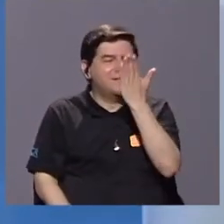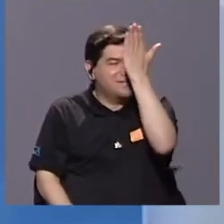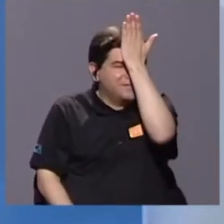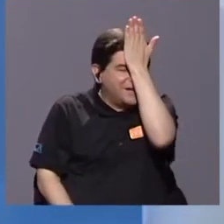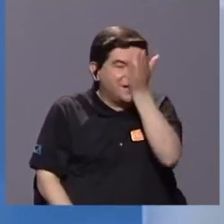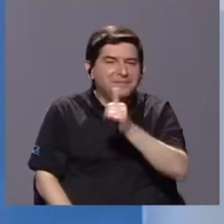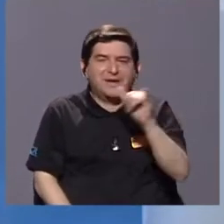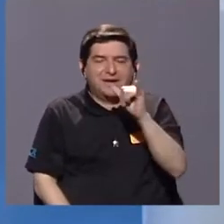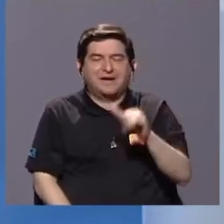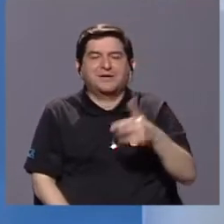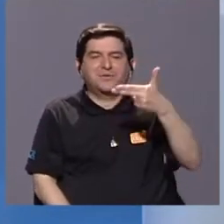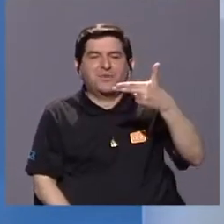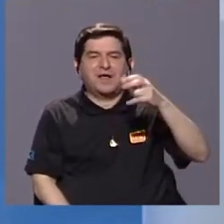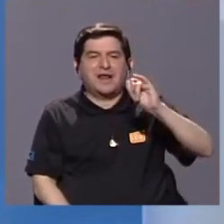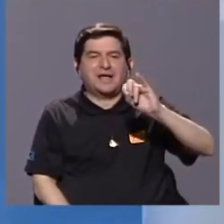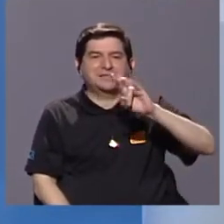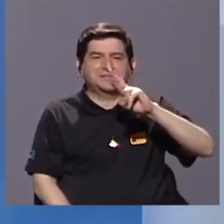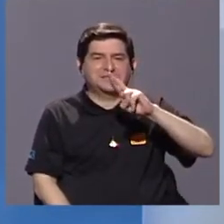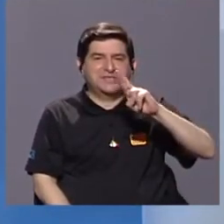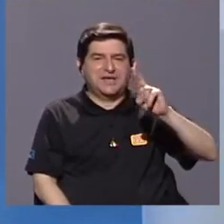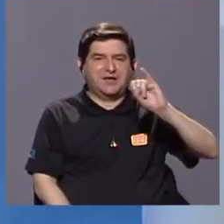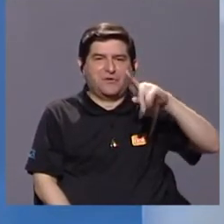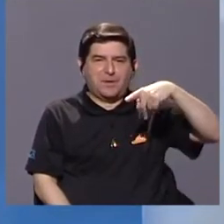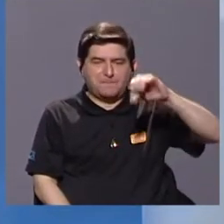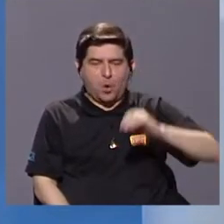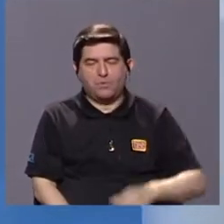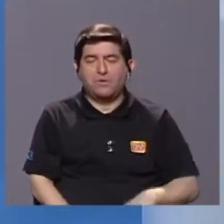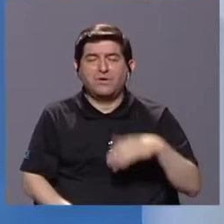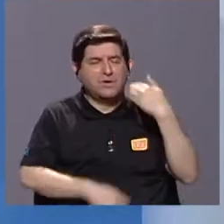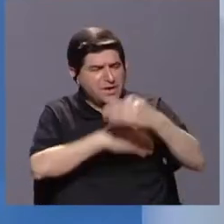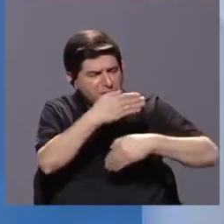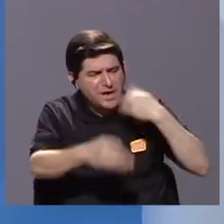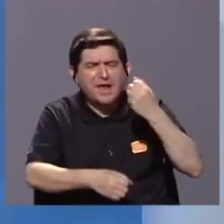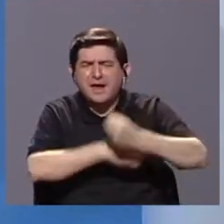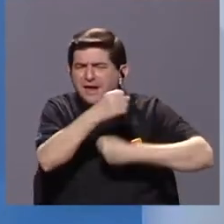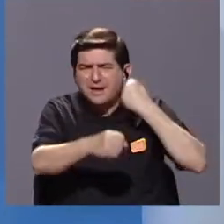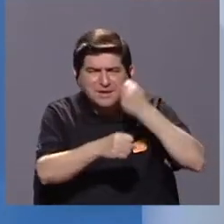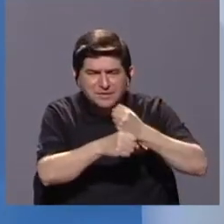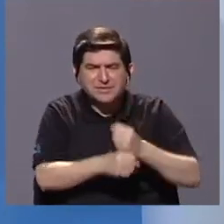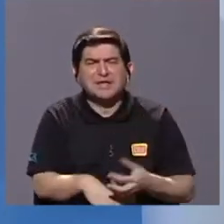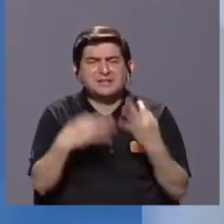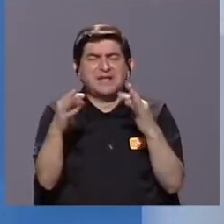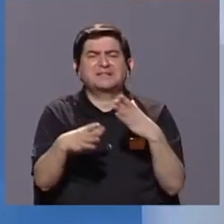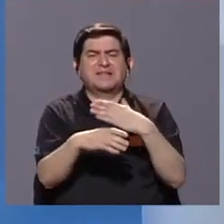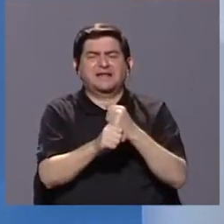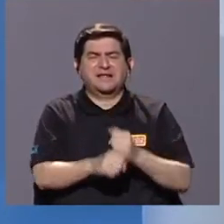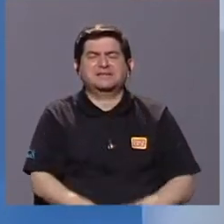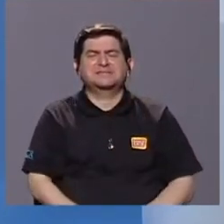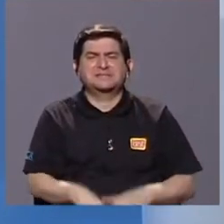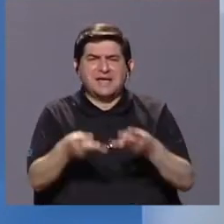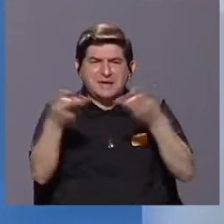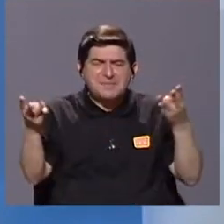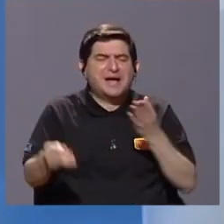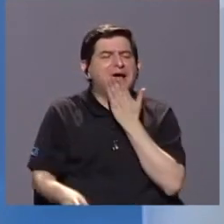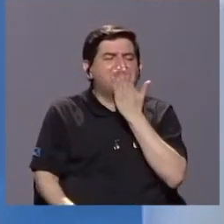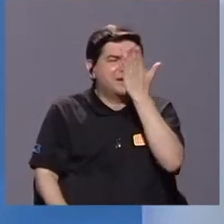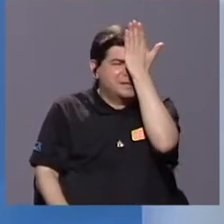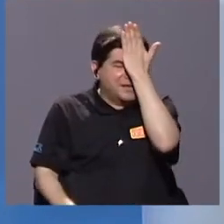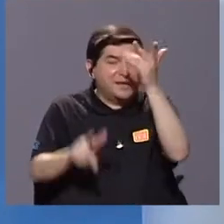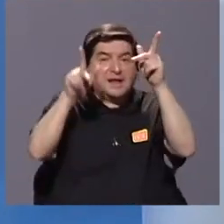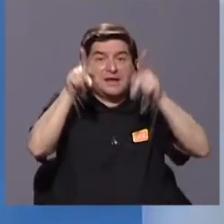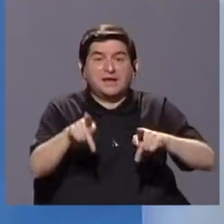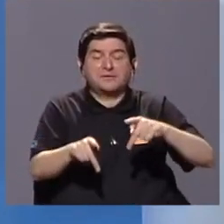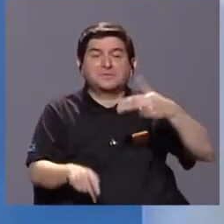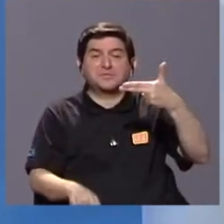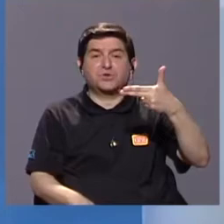que para Chirripó. Y ha habido a lo largo de los años una tendencia a hacer materiales para Talamanca, y la gente de Chirripó